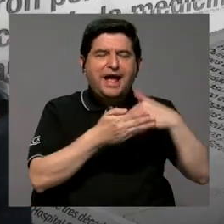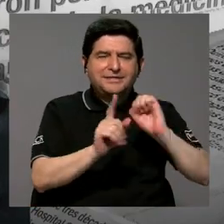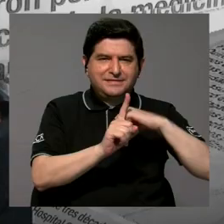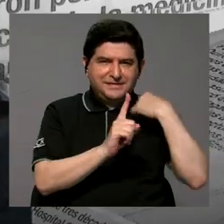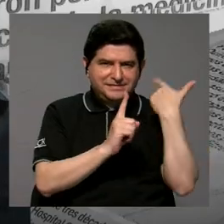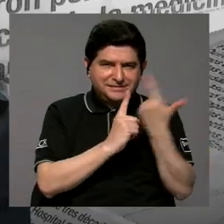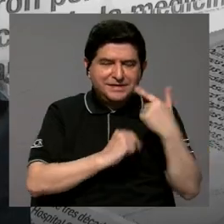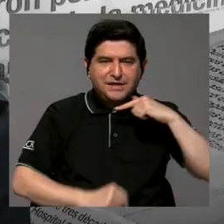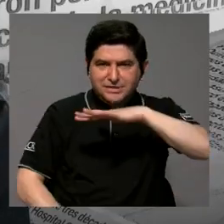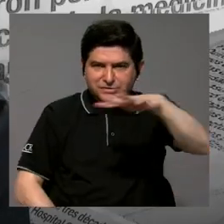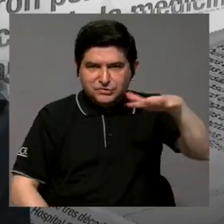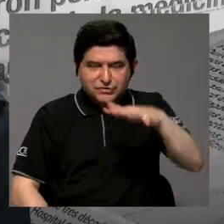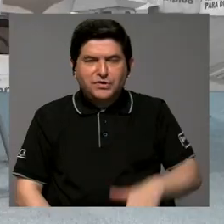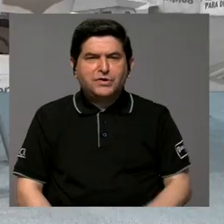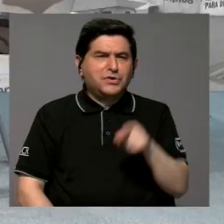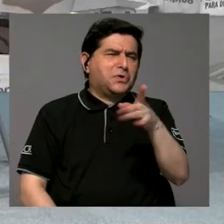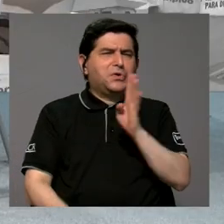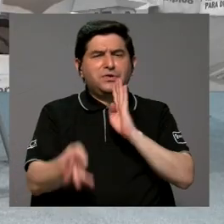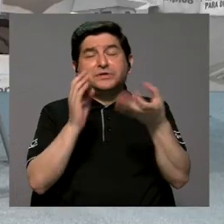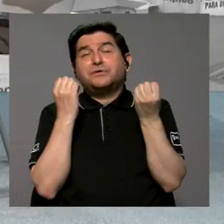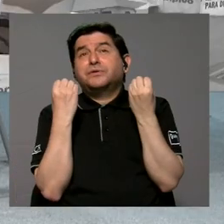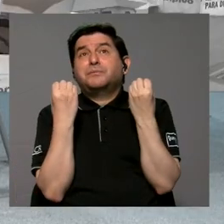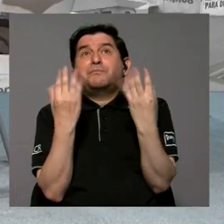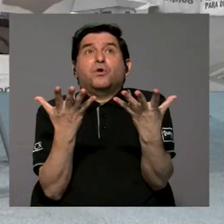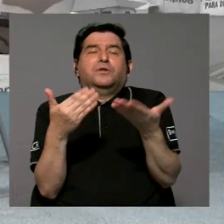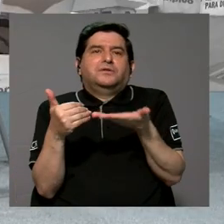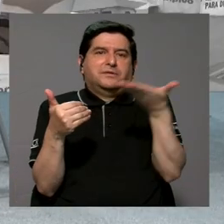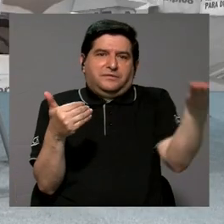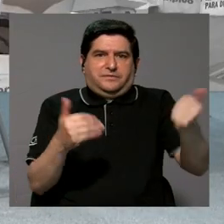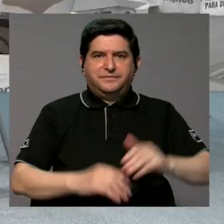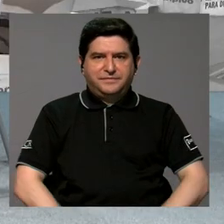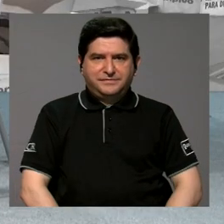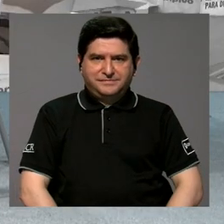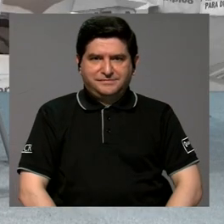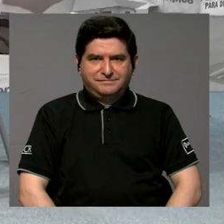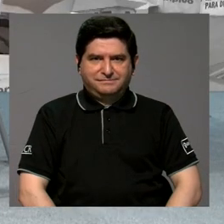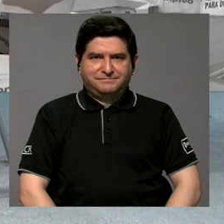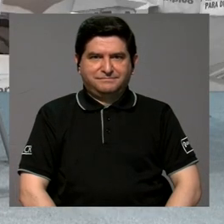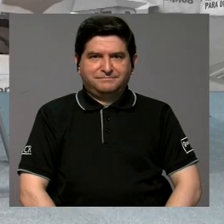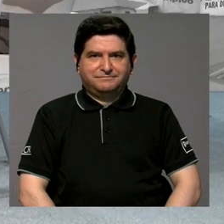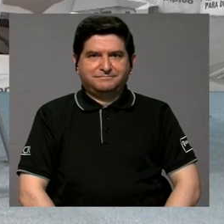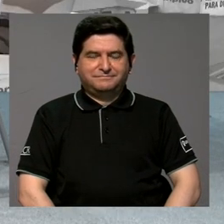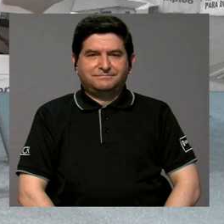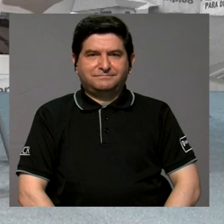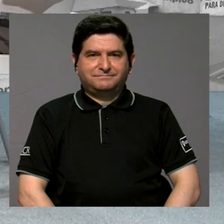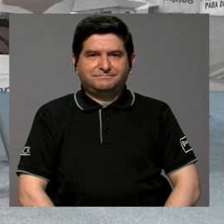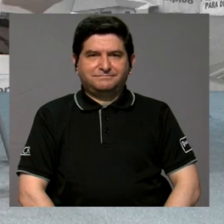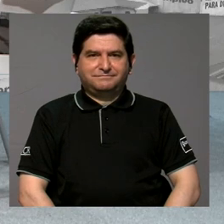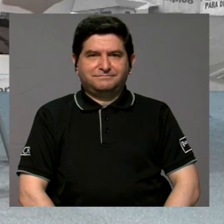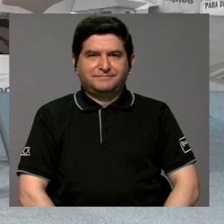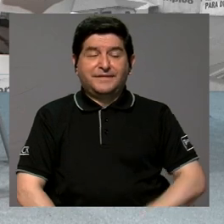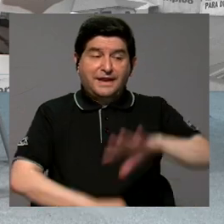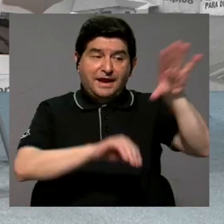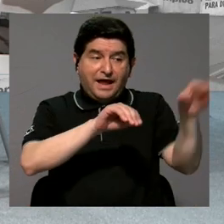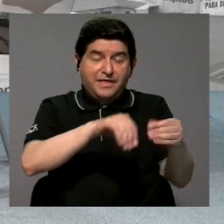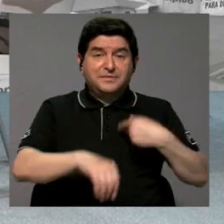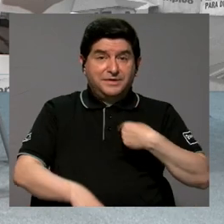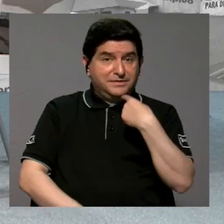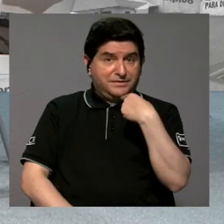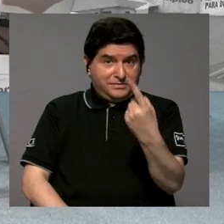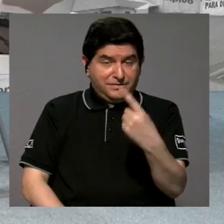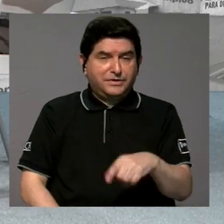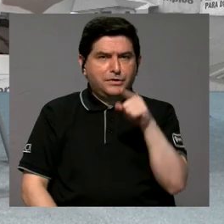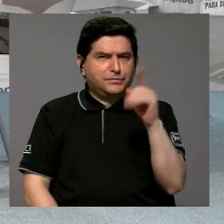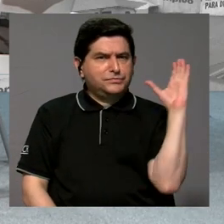y sobre eso podría hablarse cualquier cantidad de cosas, porque en realidad, aparte de eso que le mencionaba,